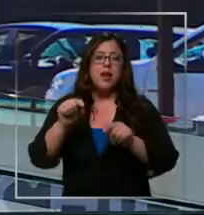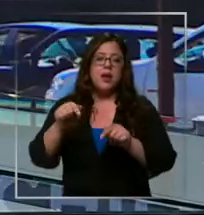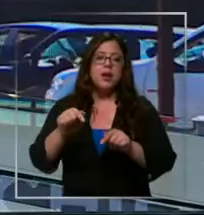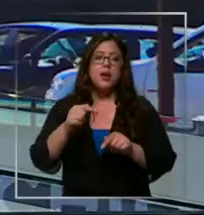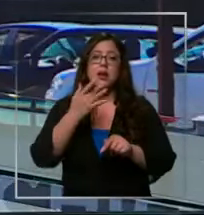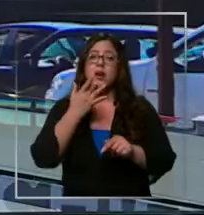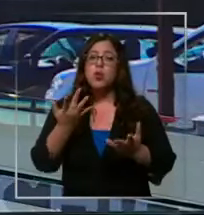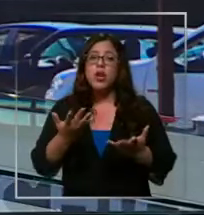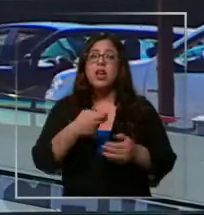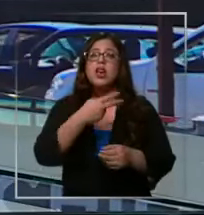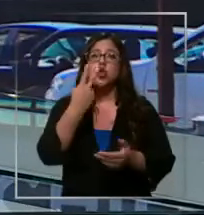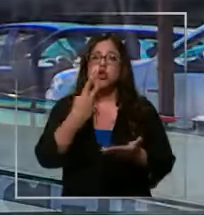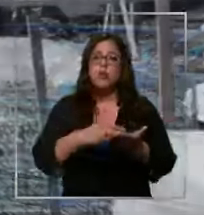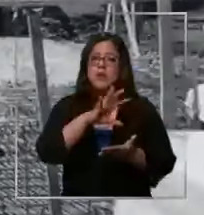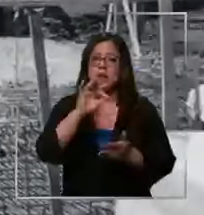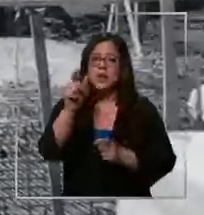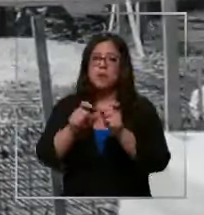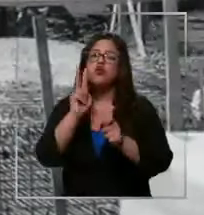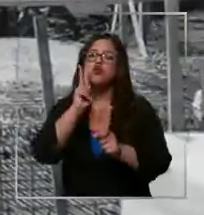puestos de trabajo.